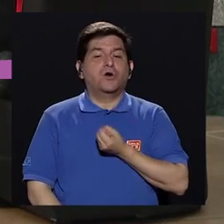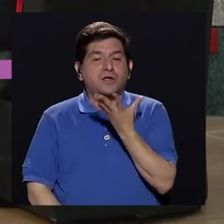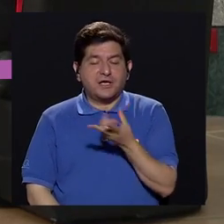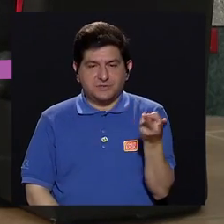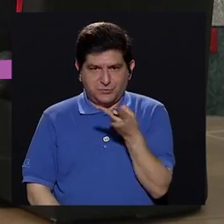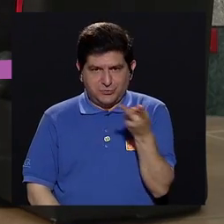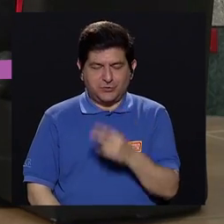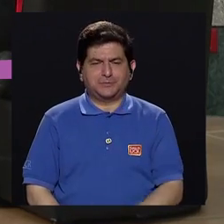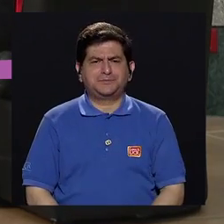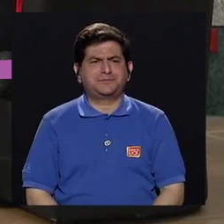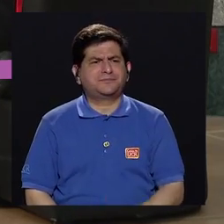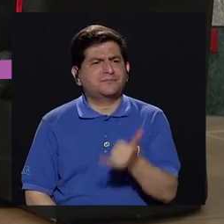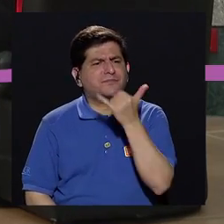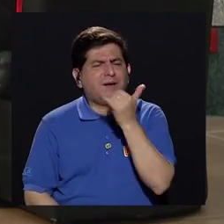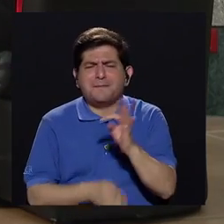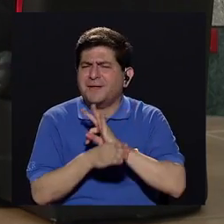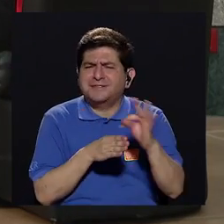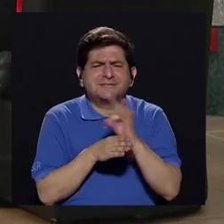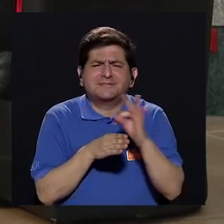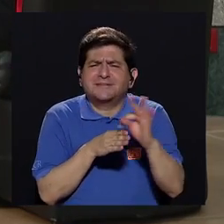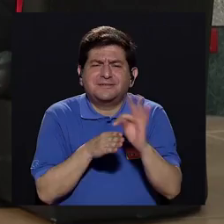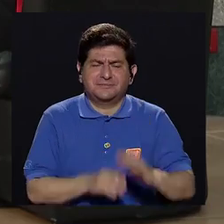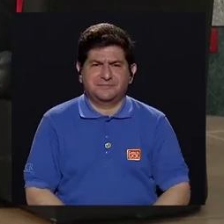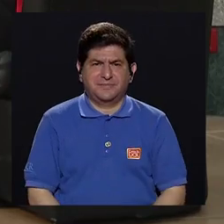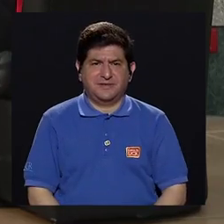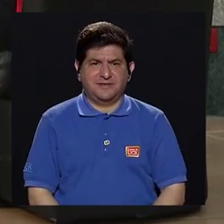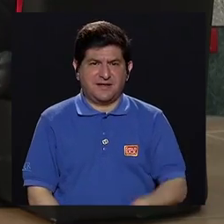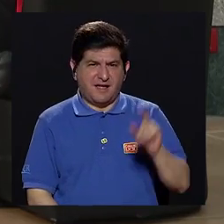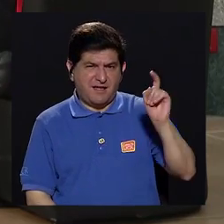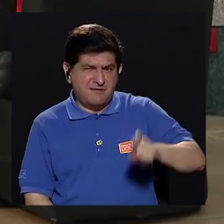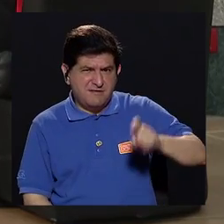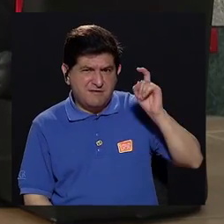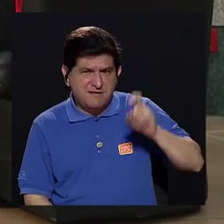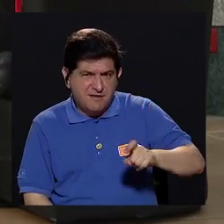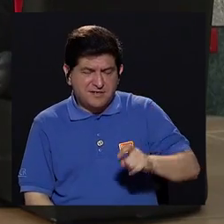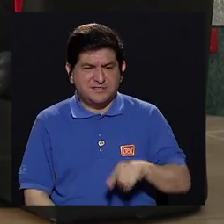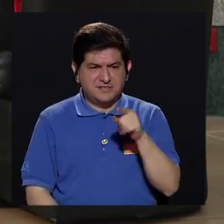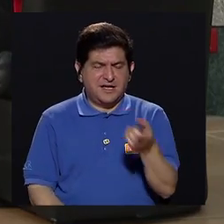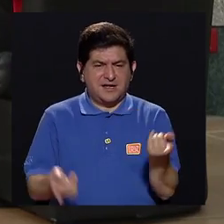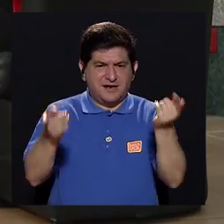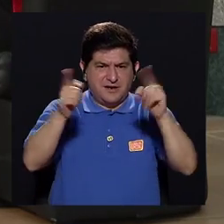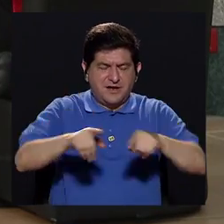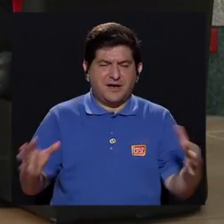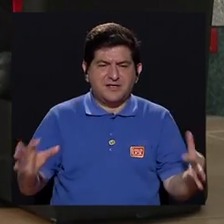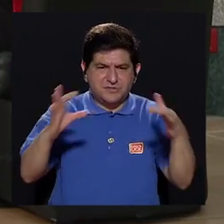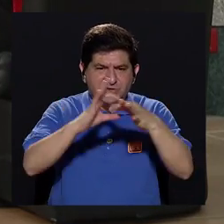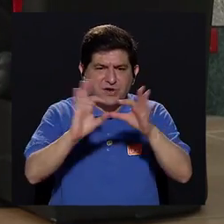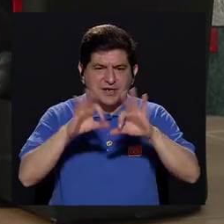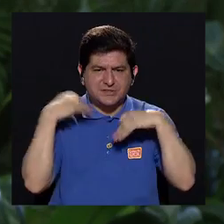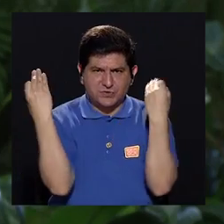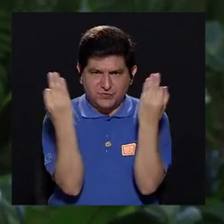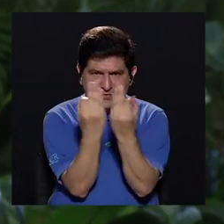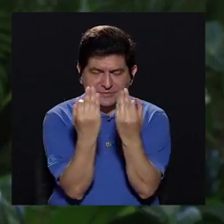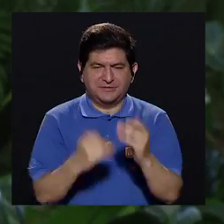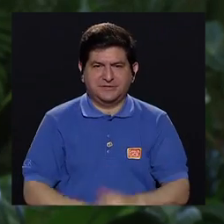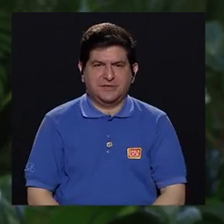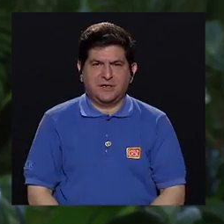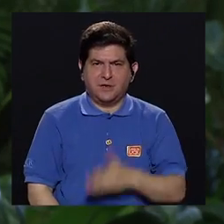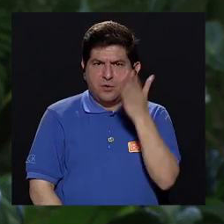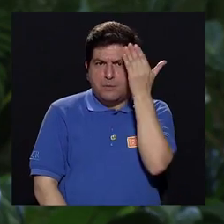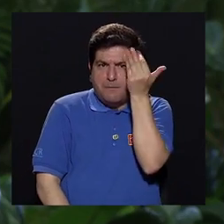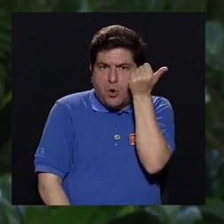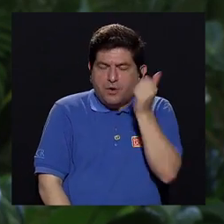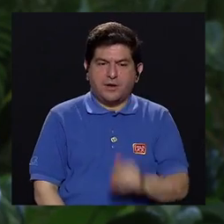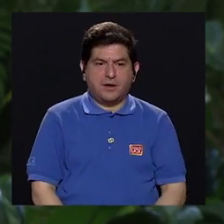expresivo. ¿Qué pasa con la terapia? Tiene que ser muy dado en relación con la familia. ¿Por qué?